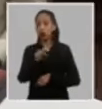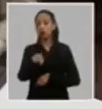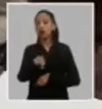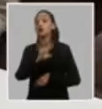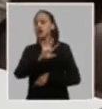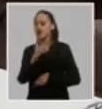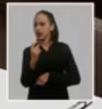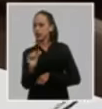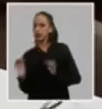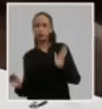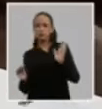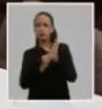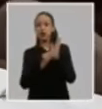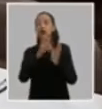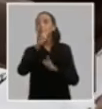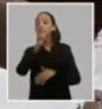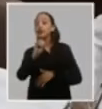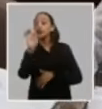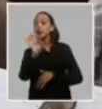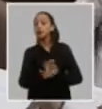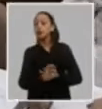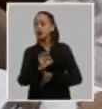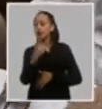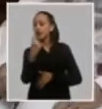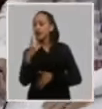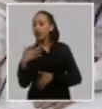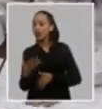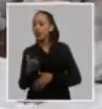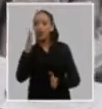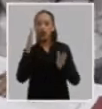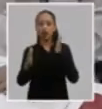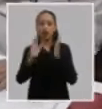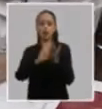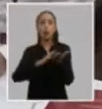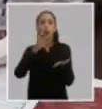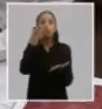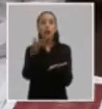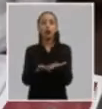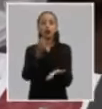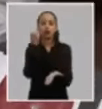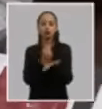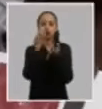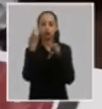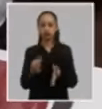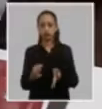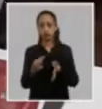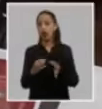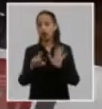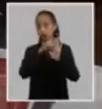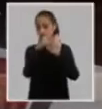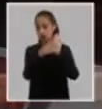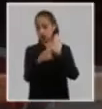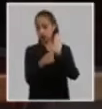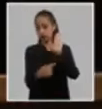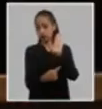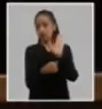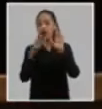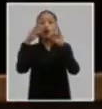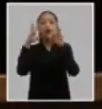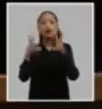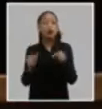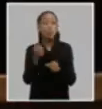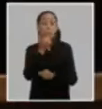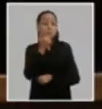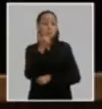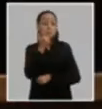implantación y el treinta por ciento restante en la etapa de propuesta y aprobación los resultados